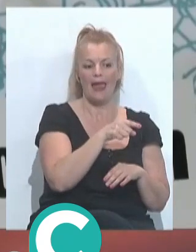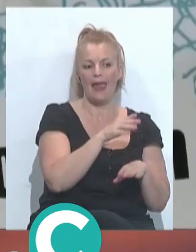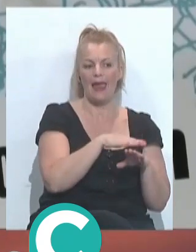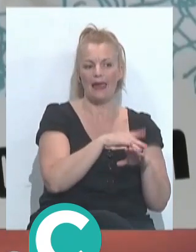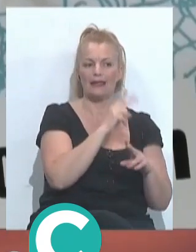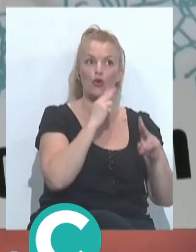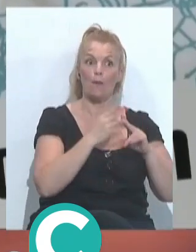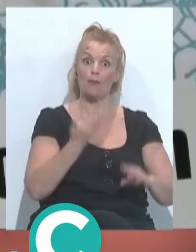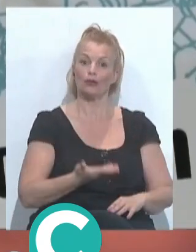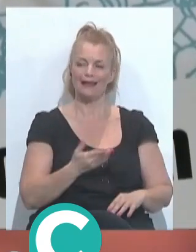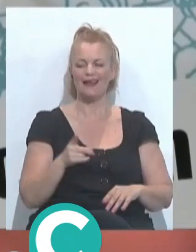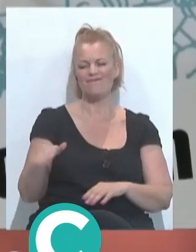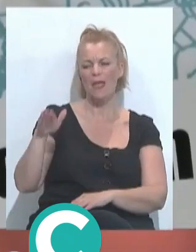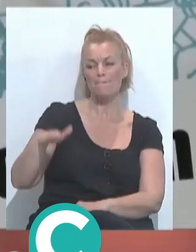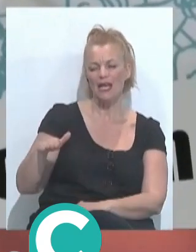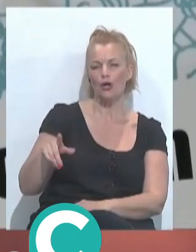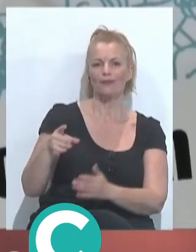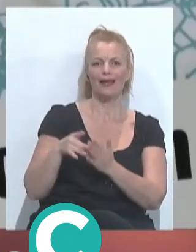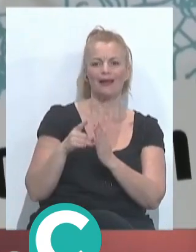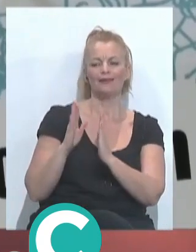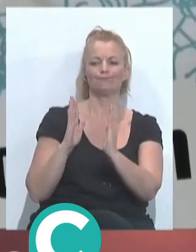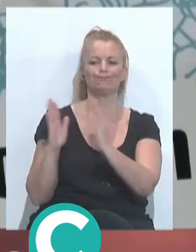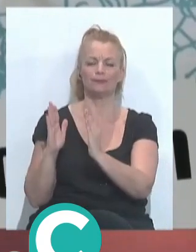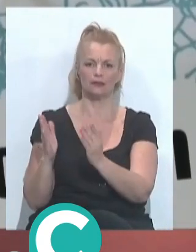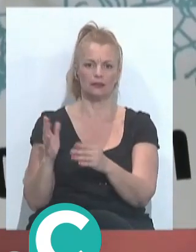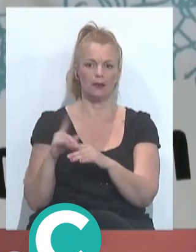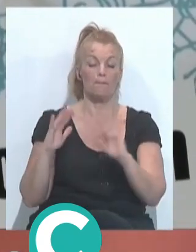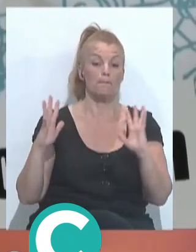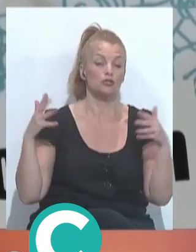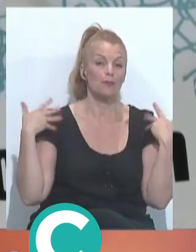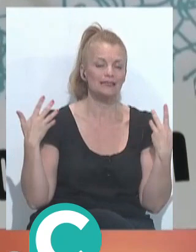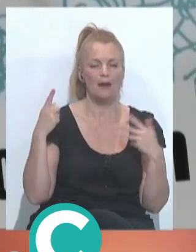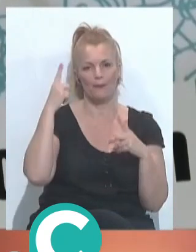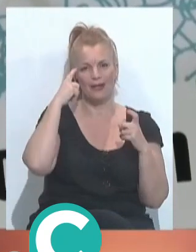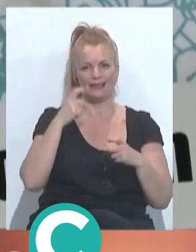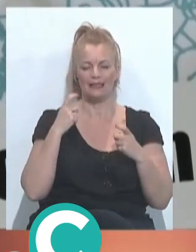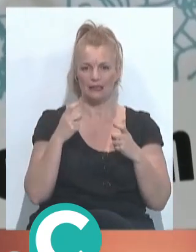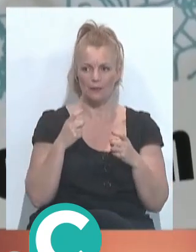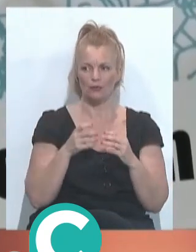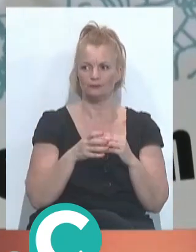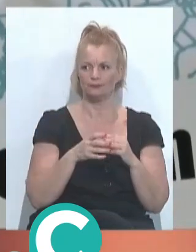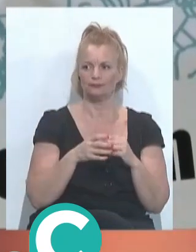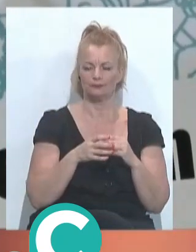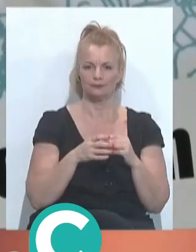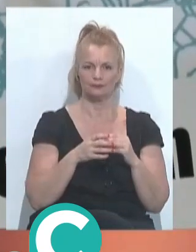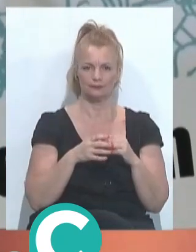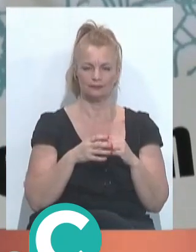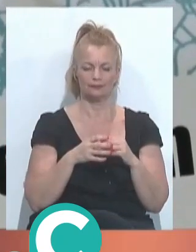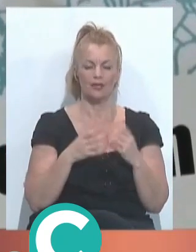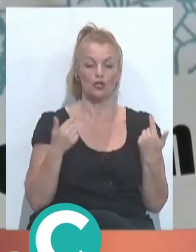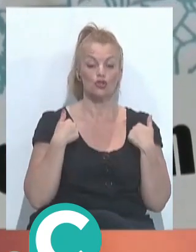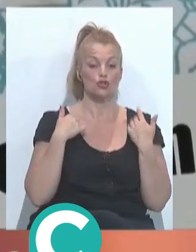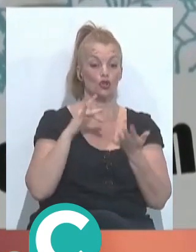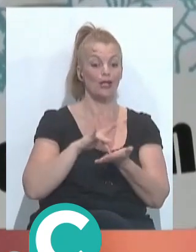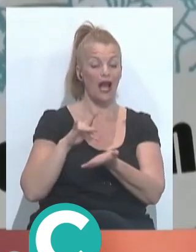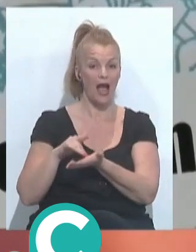de aquí a aquí. Y las que son menos, pues de aquí a aquí. Las que vienen sorpresas, pues intentamos con la idea de no dejar Donde